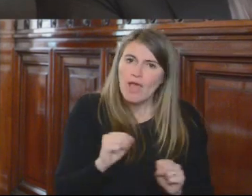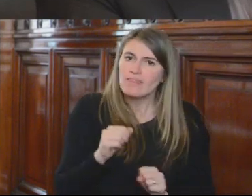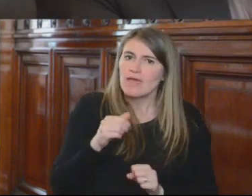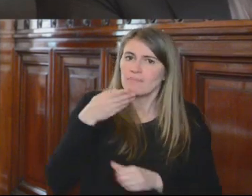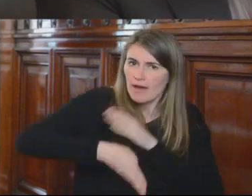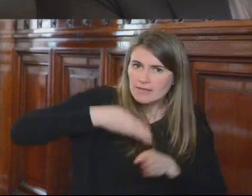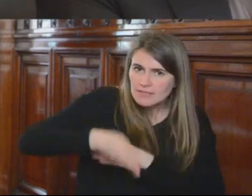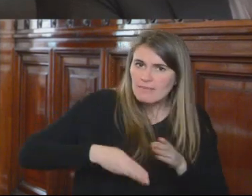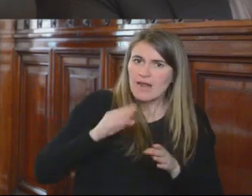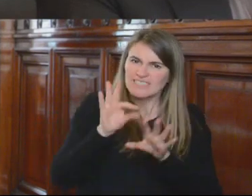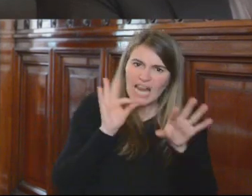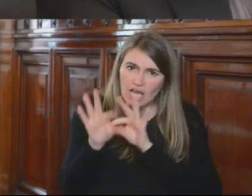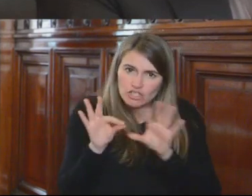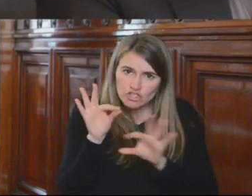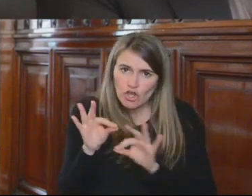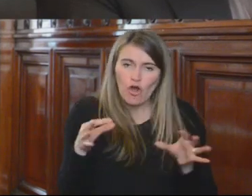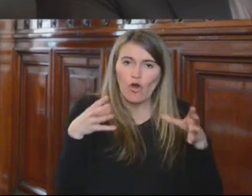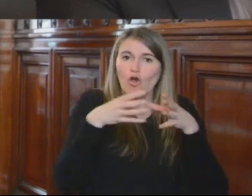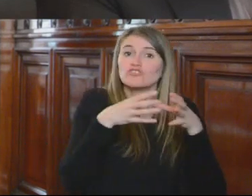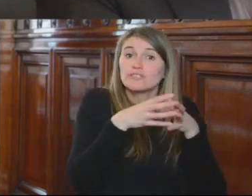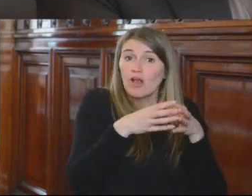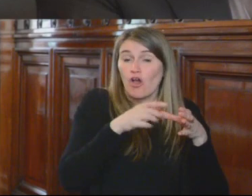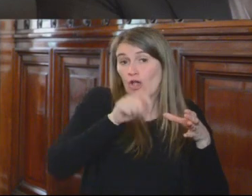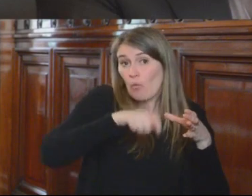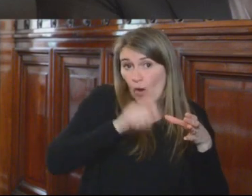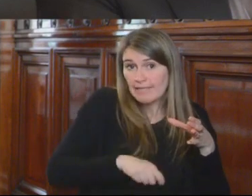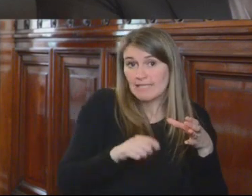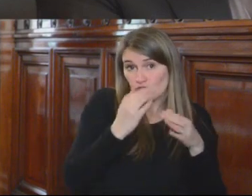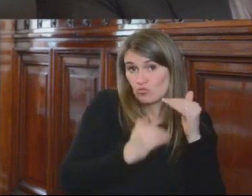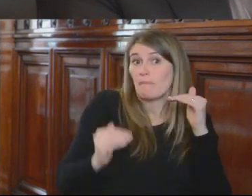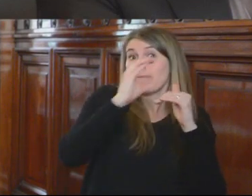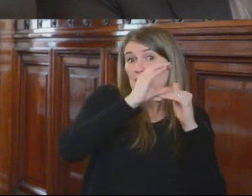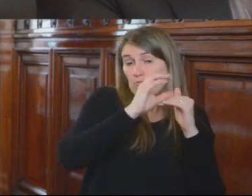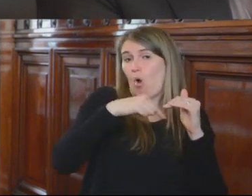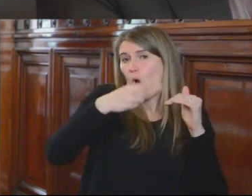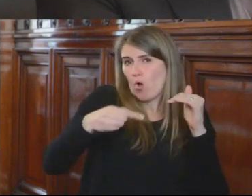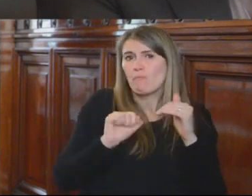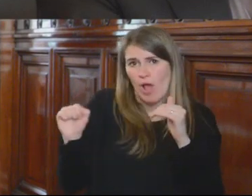designación que lleve adelante el Consejo de la Magistratura, el Tribunal Supremo y otros.